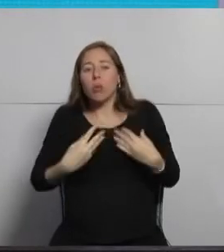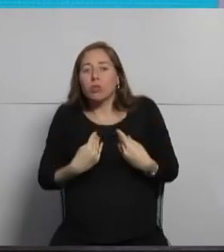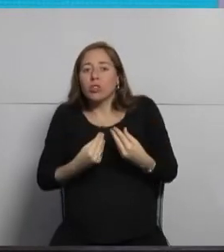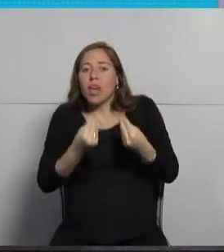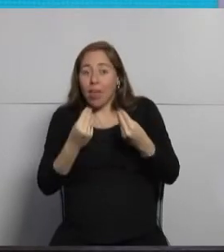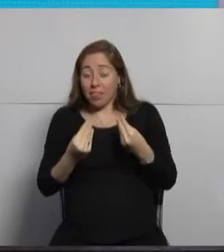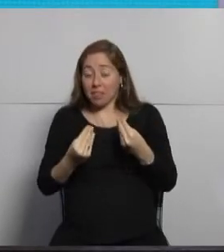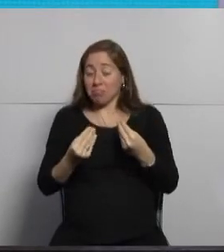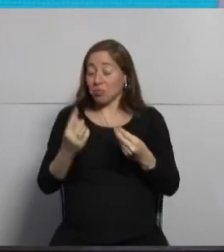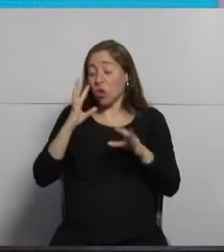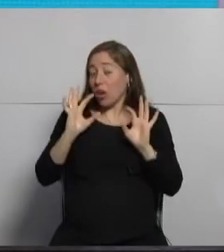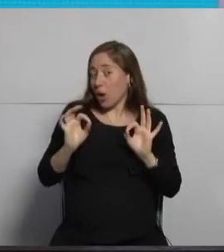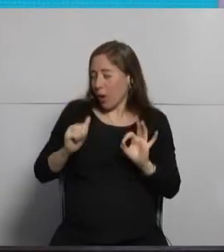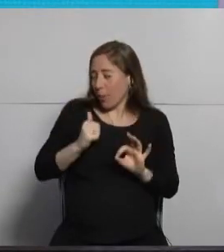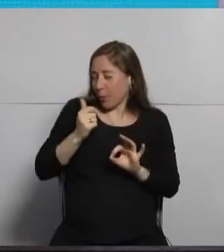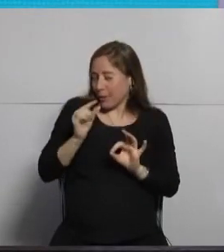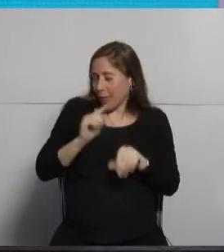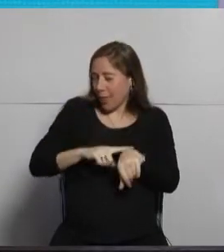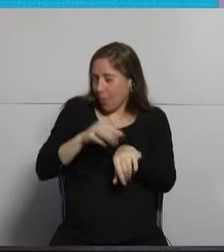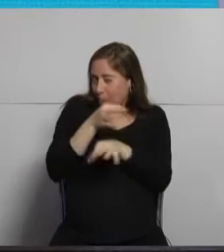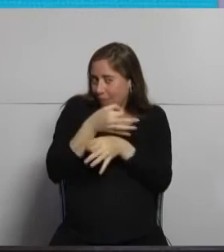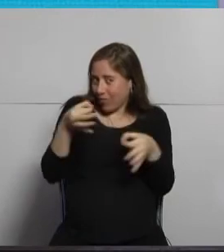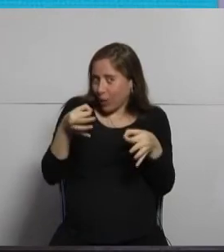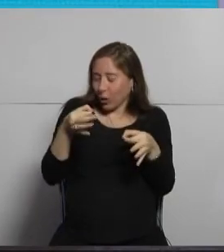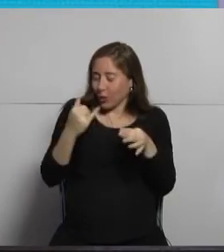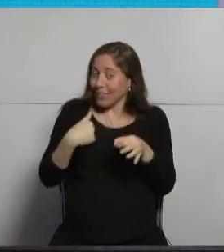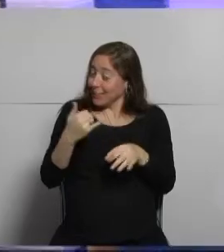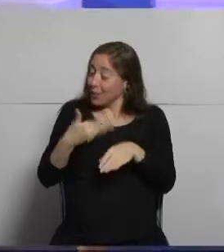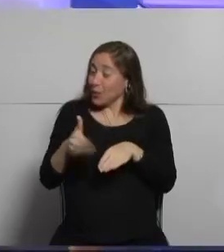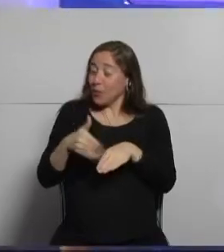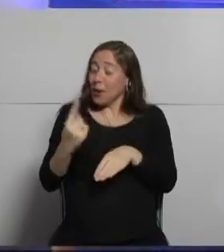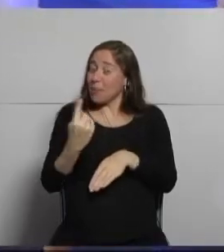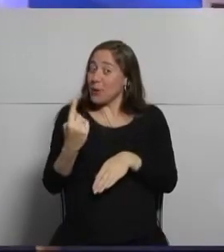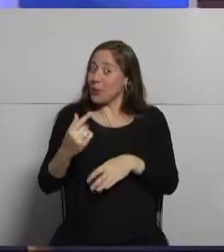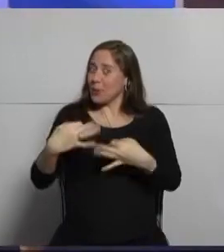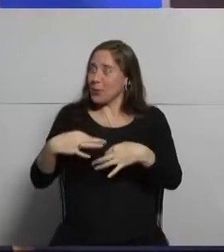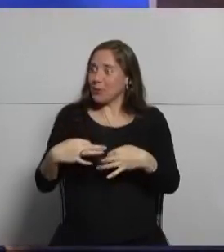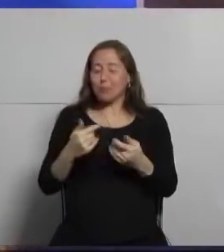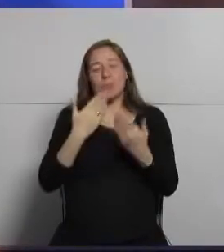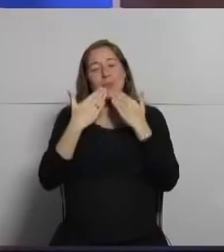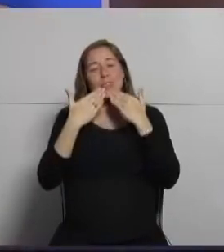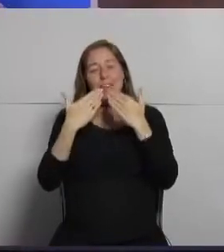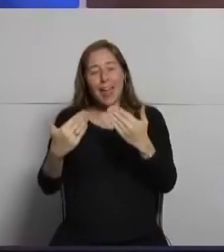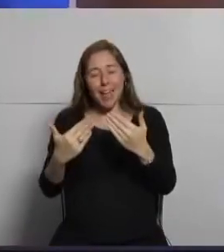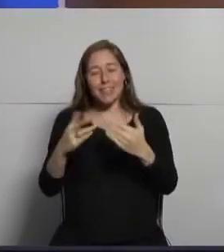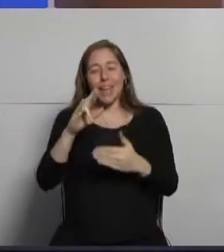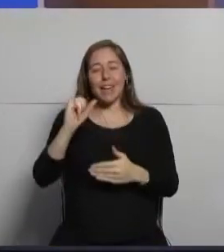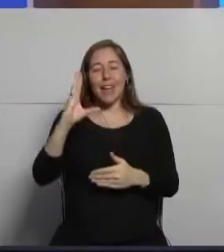y creo que aprovecha el tiempo sí pero inclusive con un par de minutitos a favor así que muchas gracias Ricardo